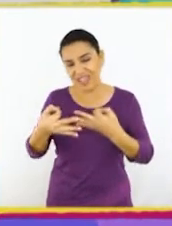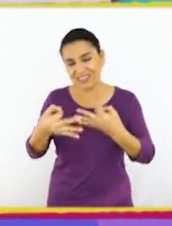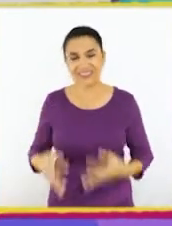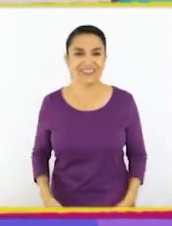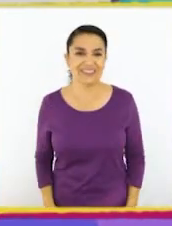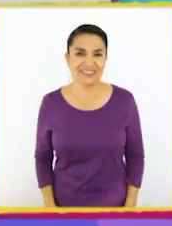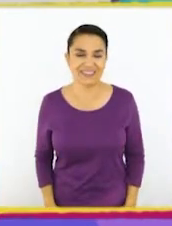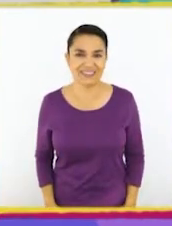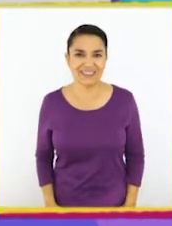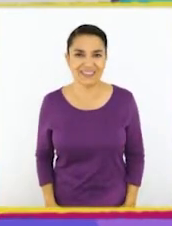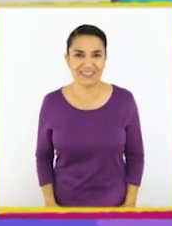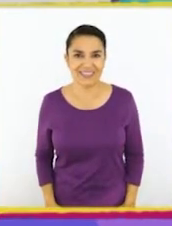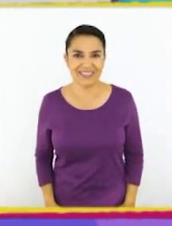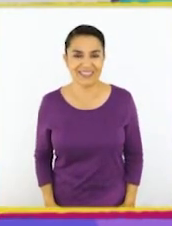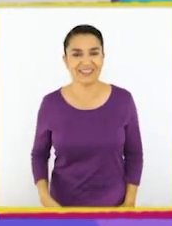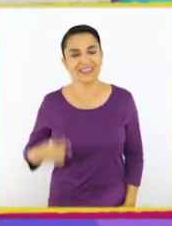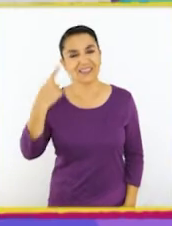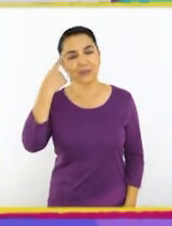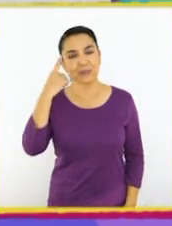perfecto!